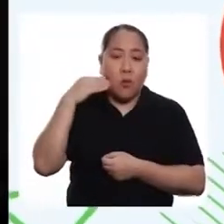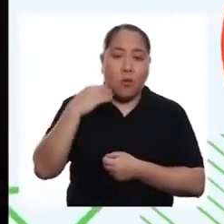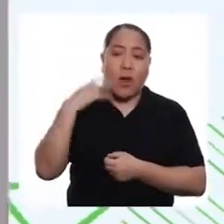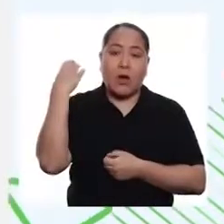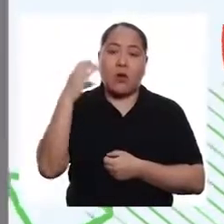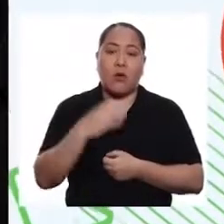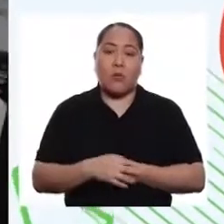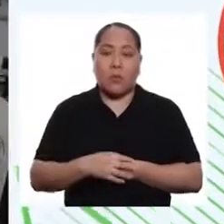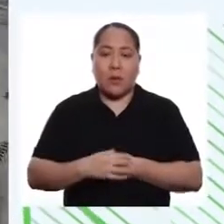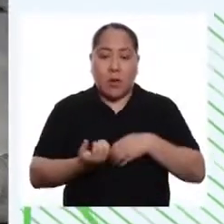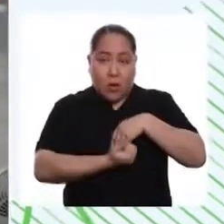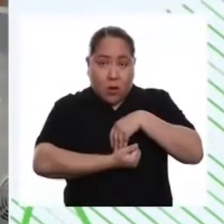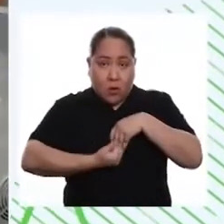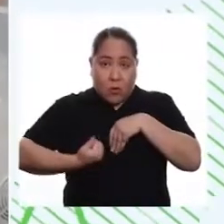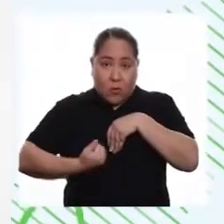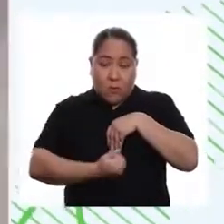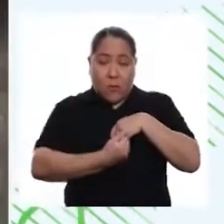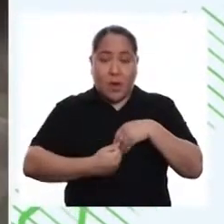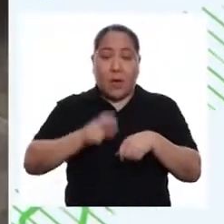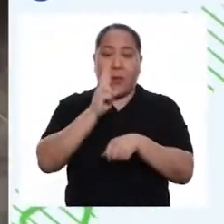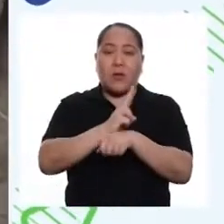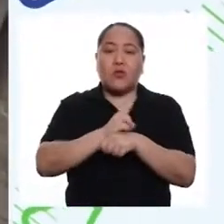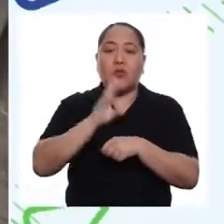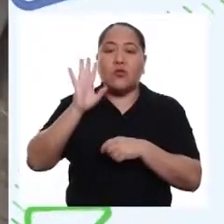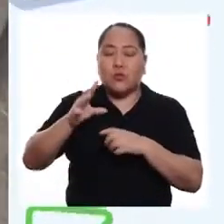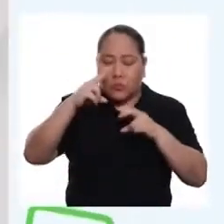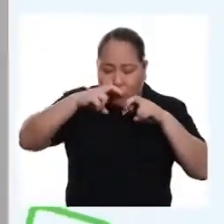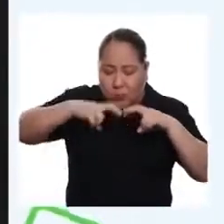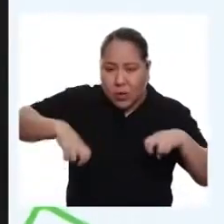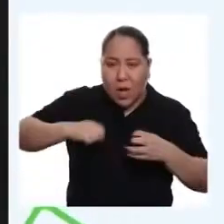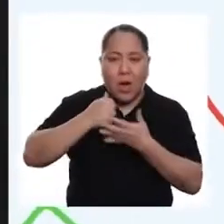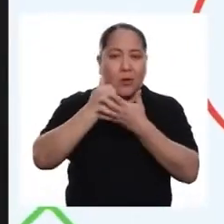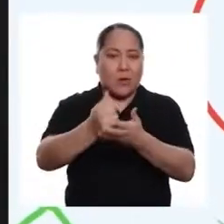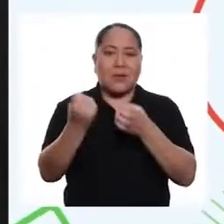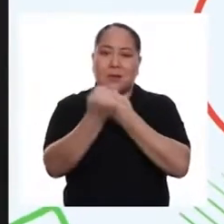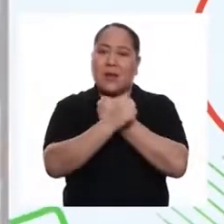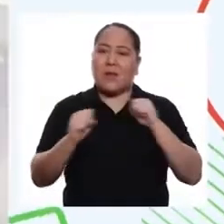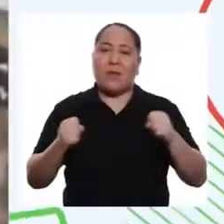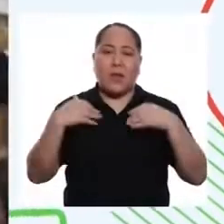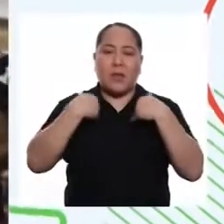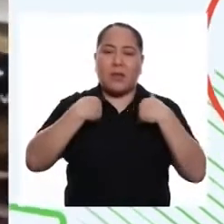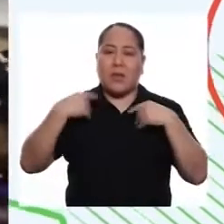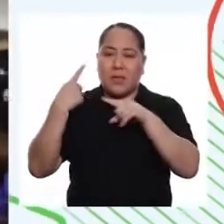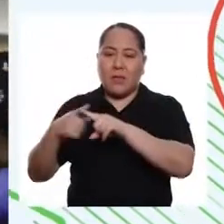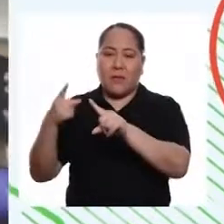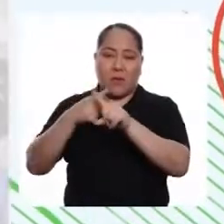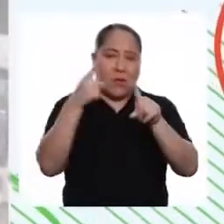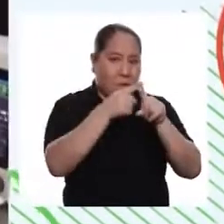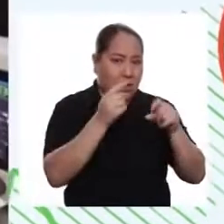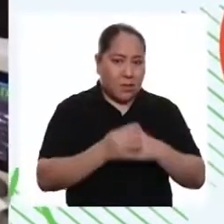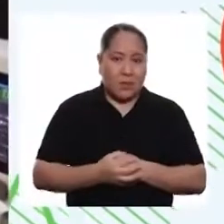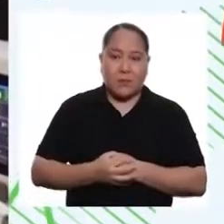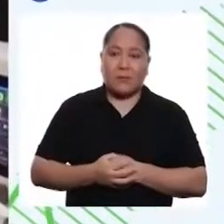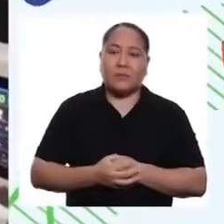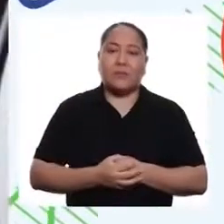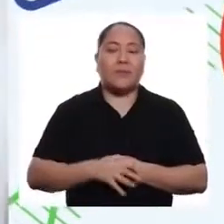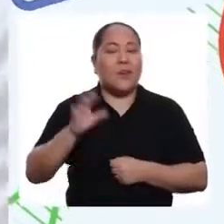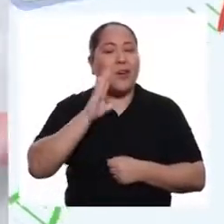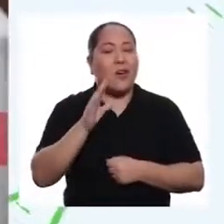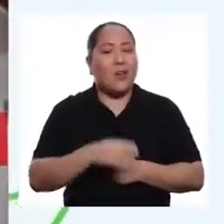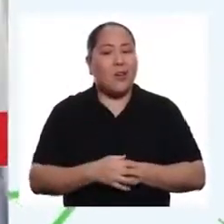especialista en ecografía veterinaria. A diario, sus diagnósticos ayudan a salvar animales de distintas especies.